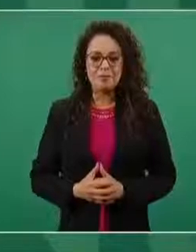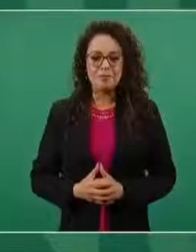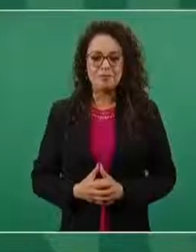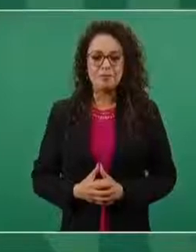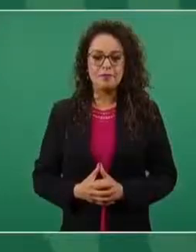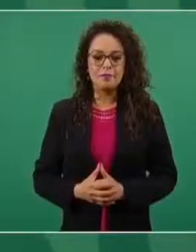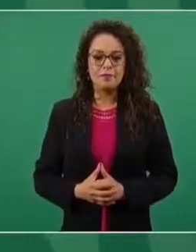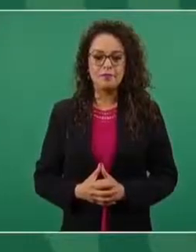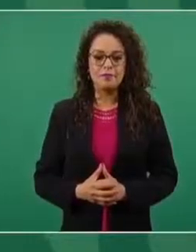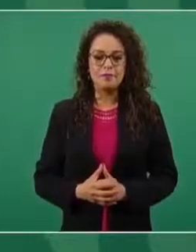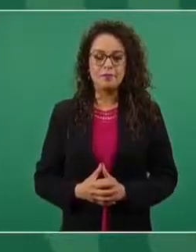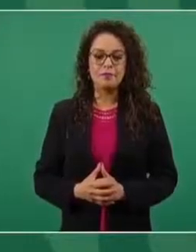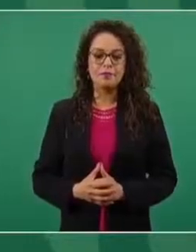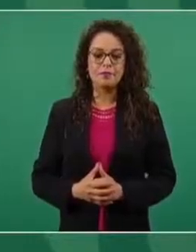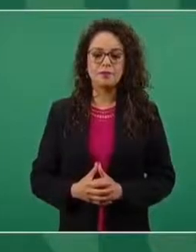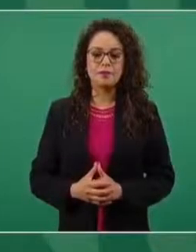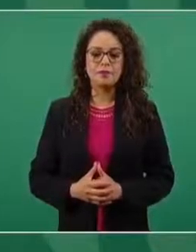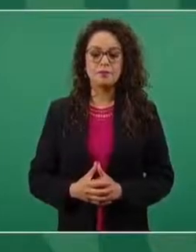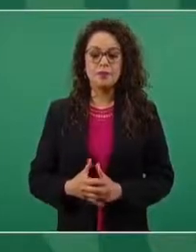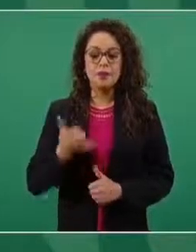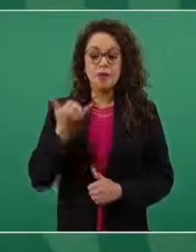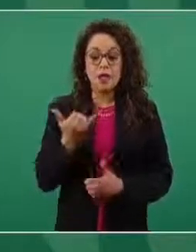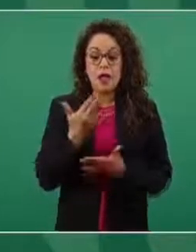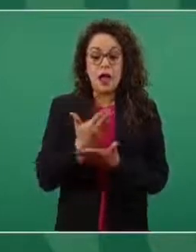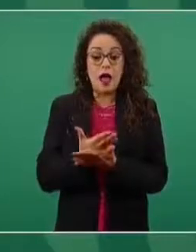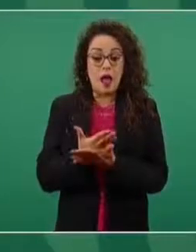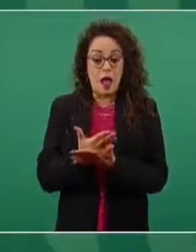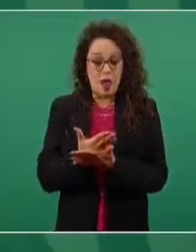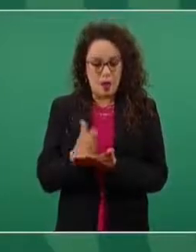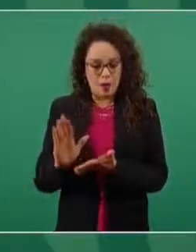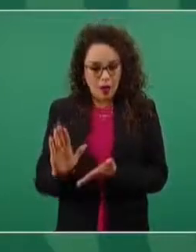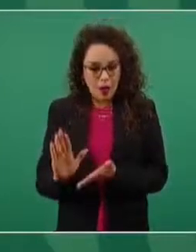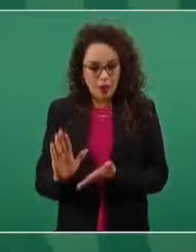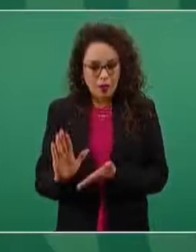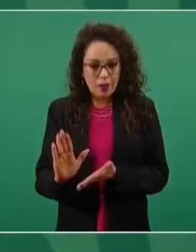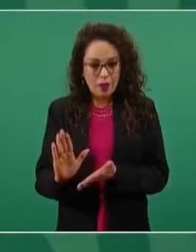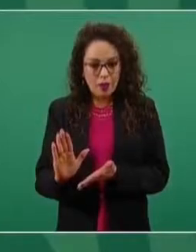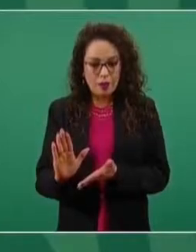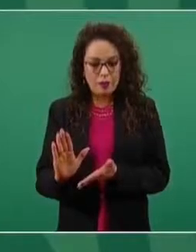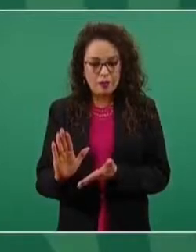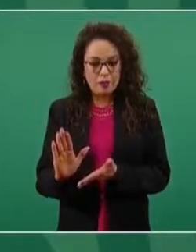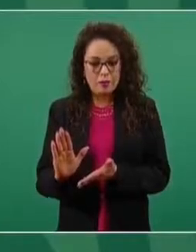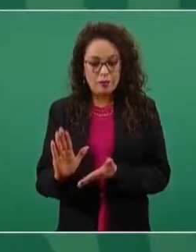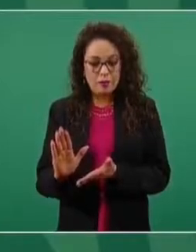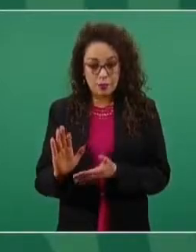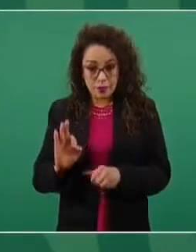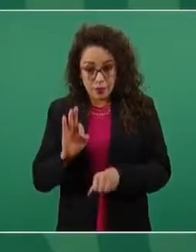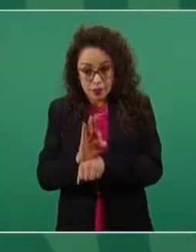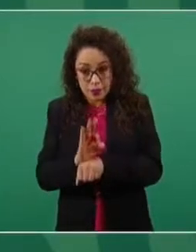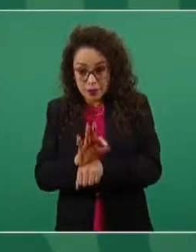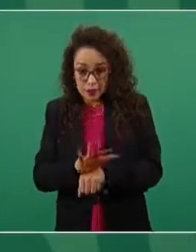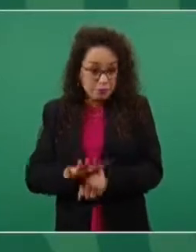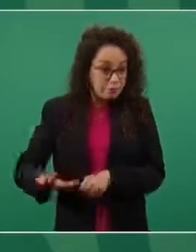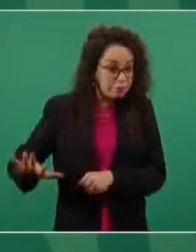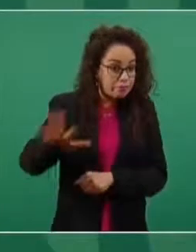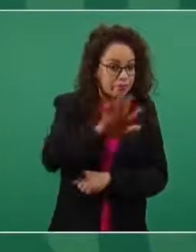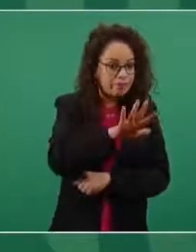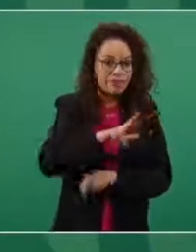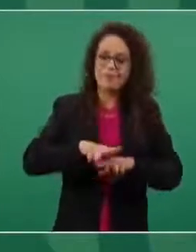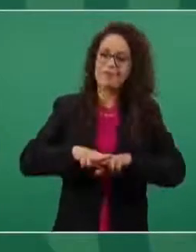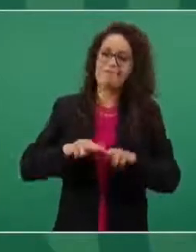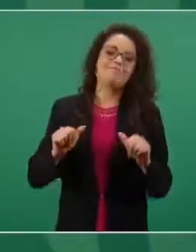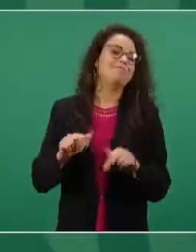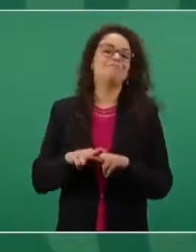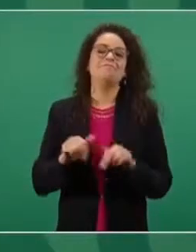Pero además no defienden al pueblo, no están para